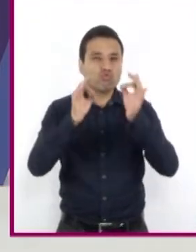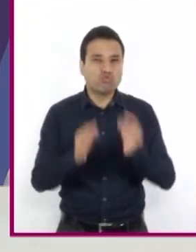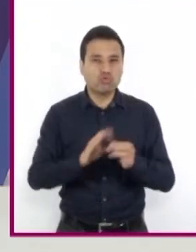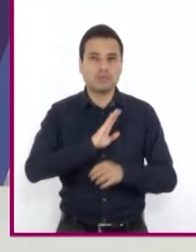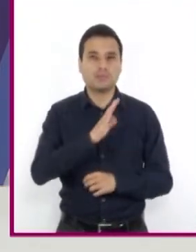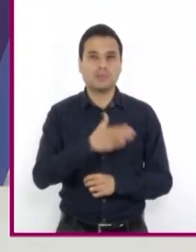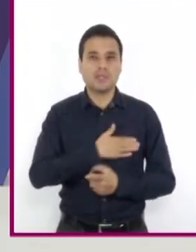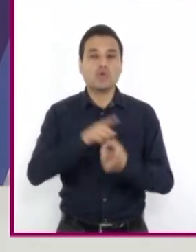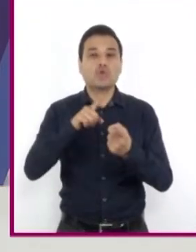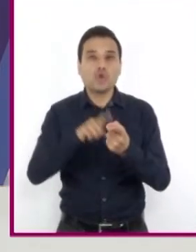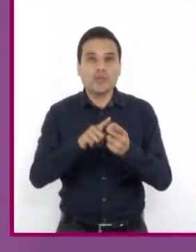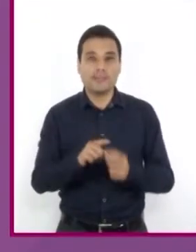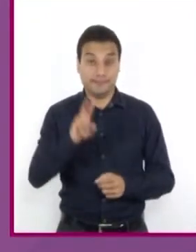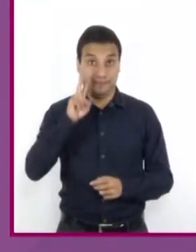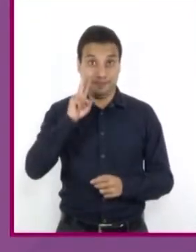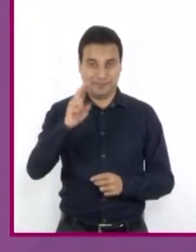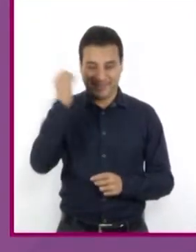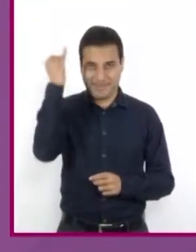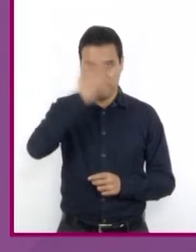vamos a la siguiente imagen.